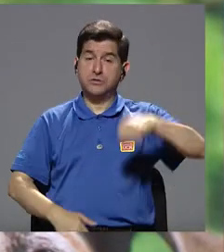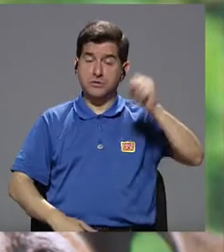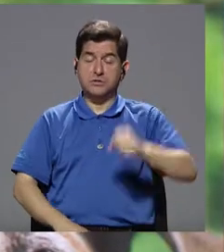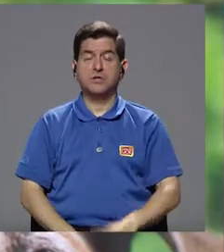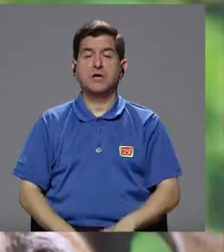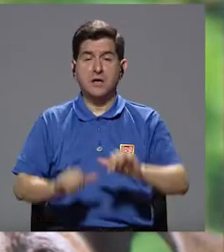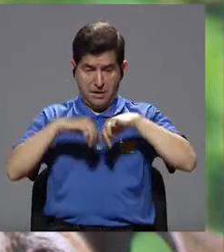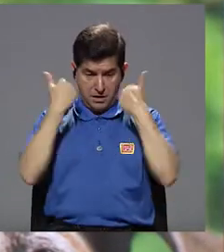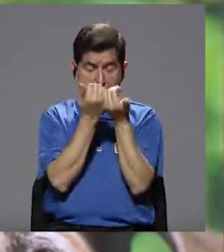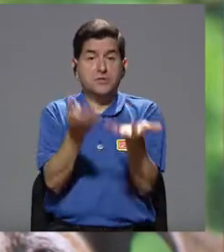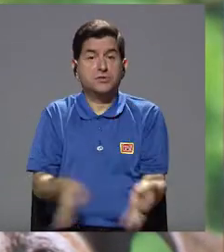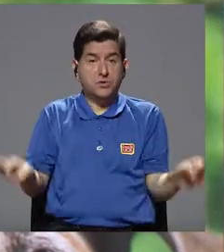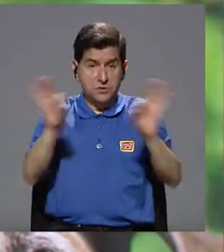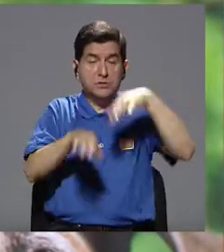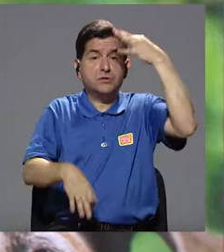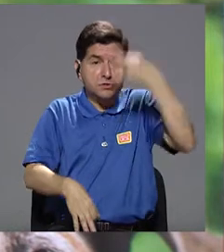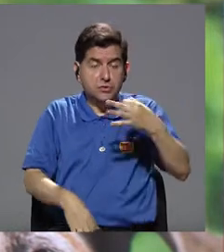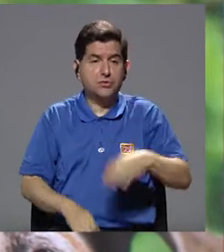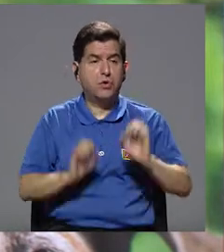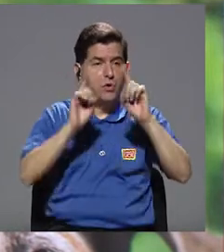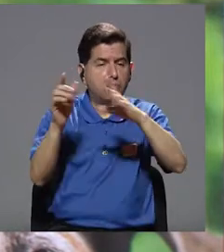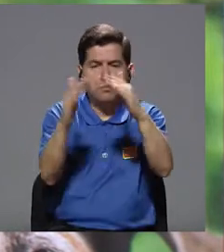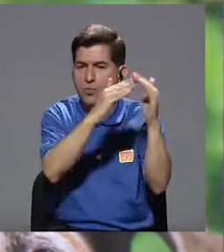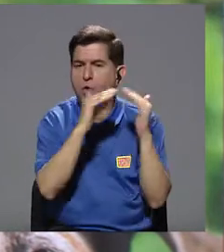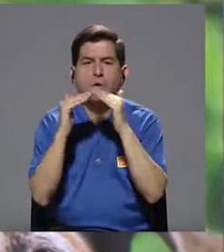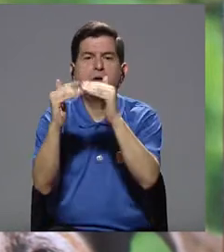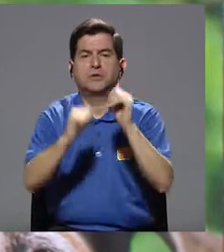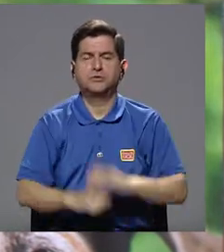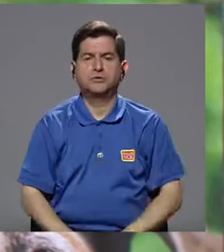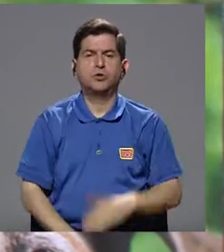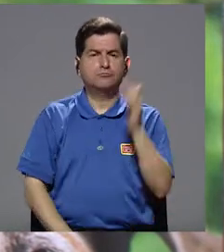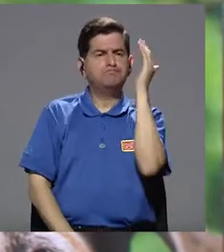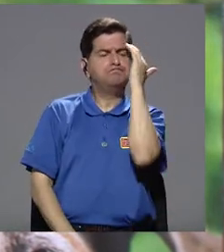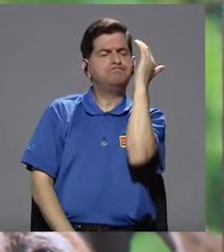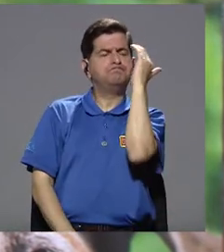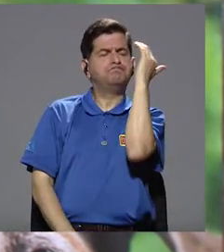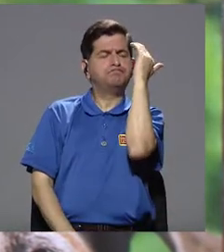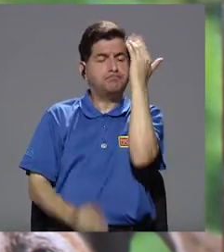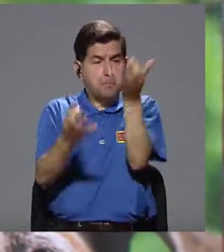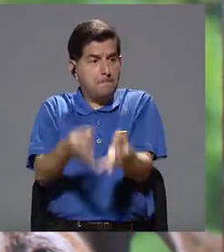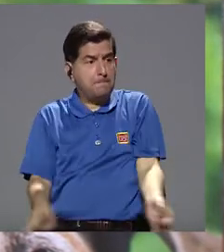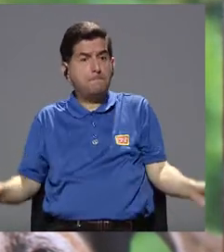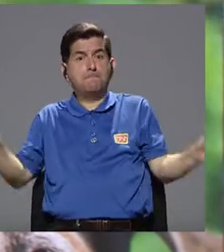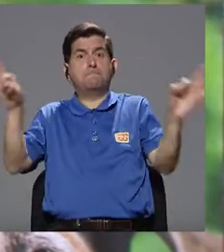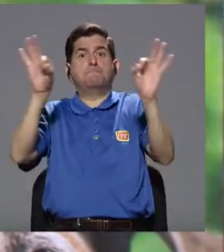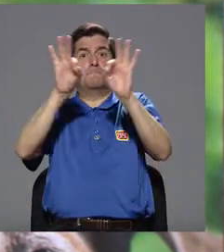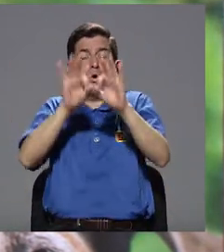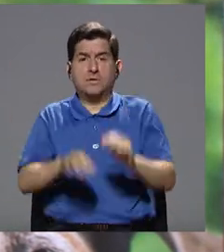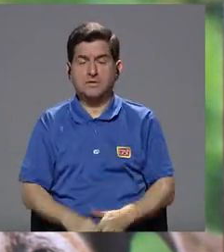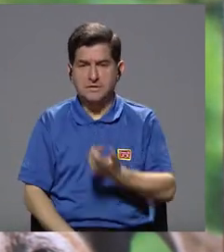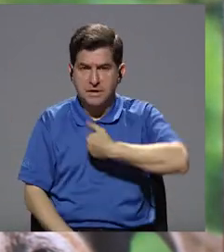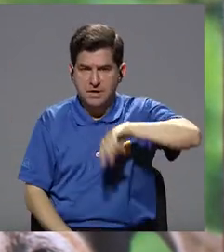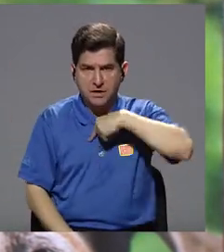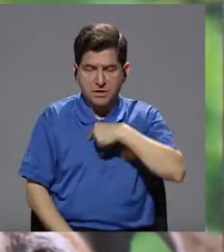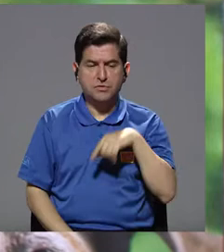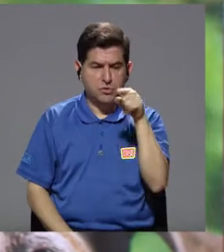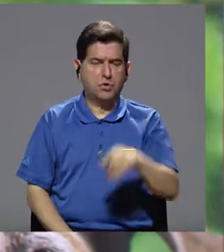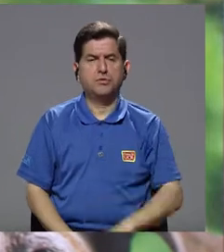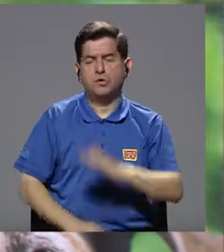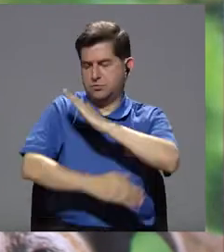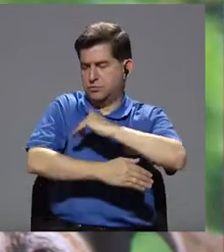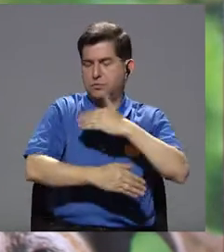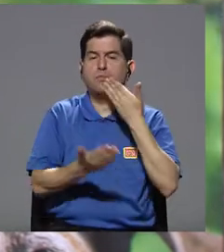Para nosotros como asociación es muy importante pues educar a la población, concientizar a la población de la importancia de por qué tenemos que tener nuestras